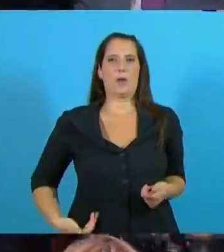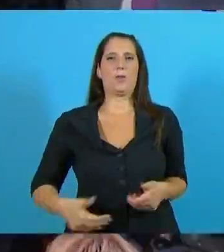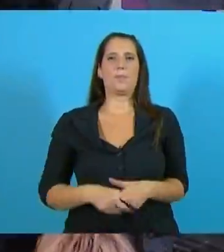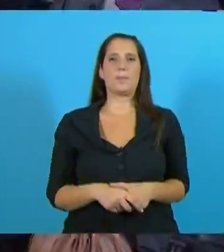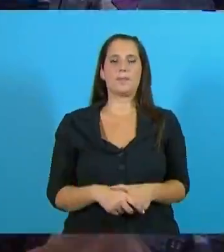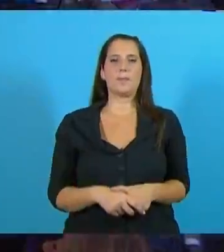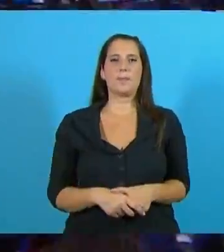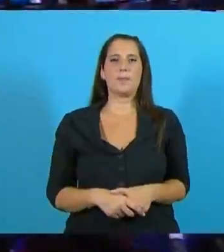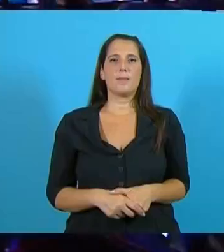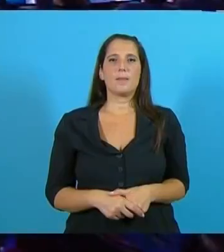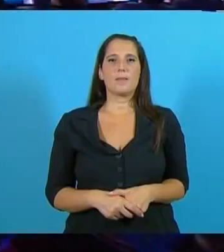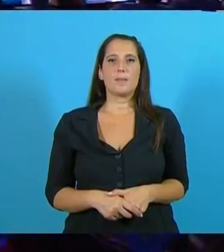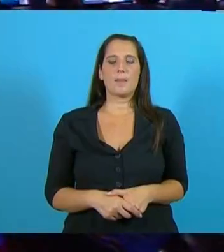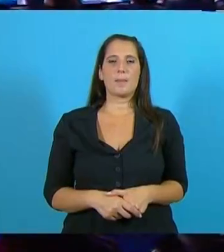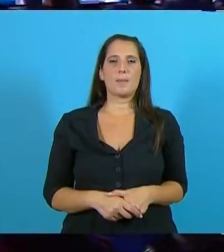¡Aplausos!